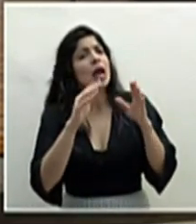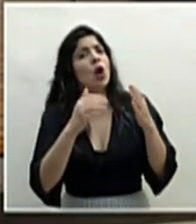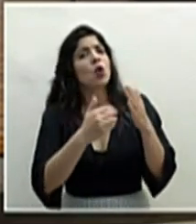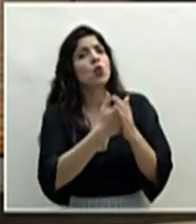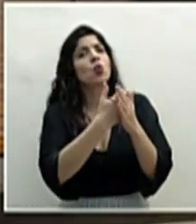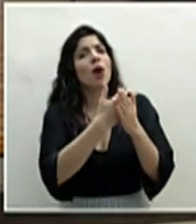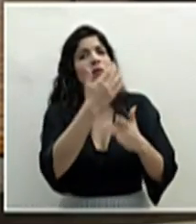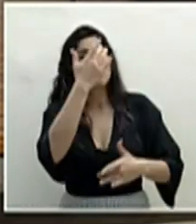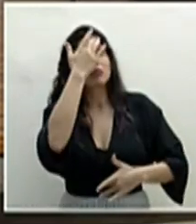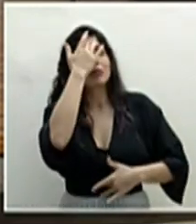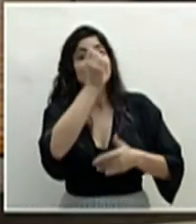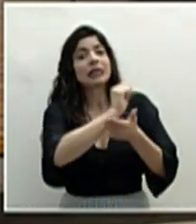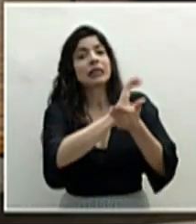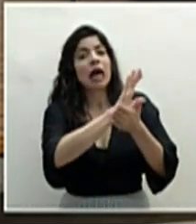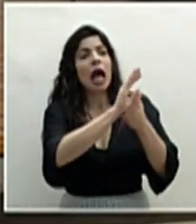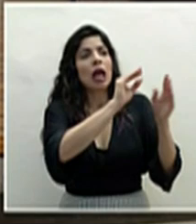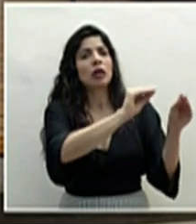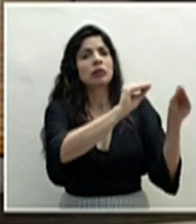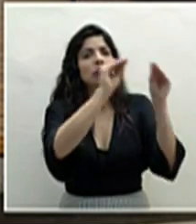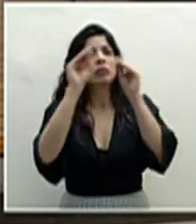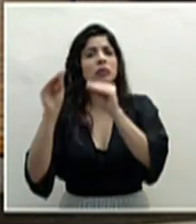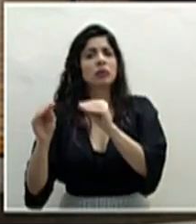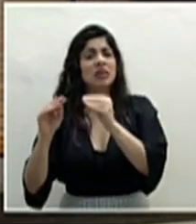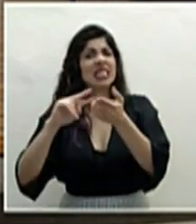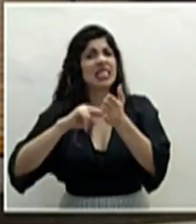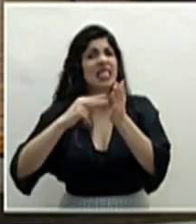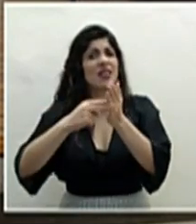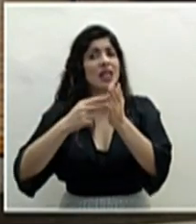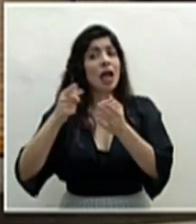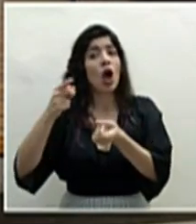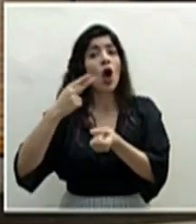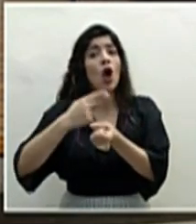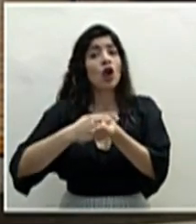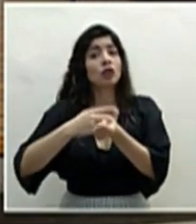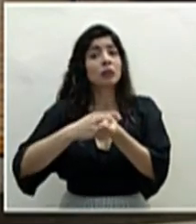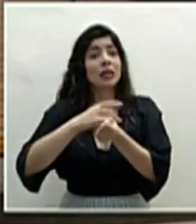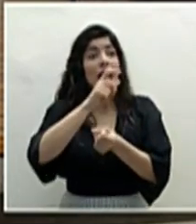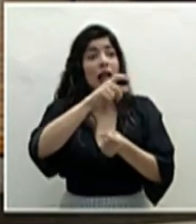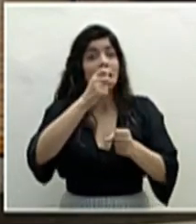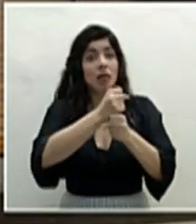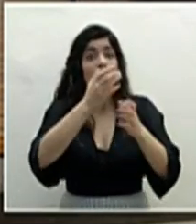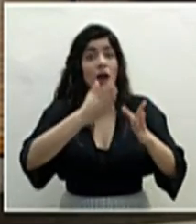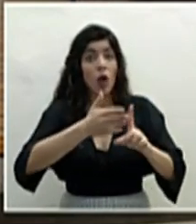nuevo caso del Hospital San Carlos. ¿Hay más funcionarios del hospital en cuarentena?